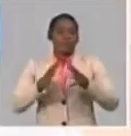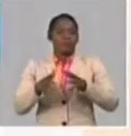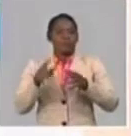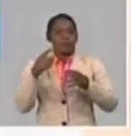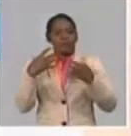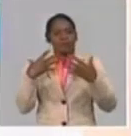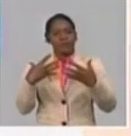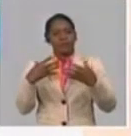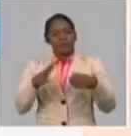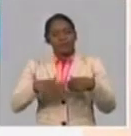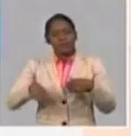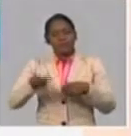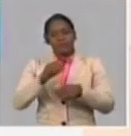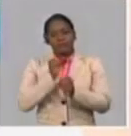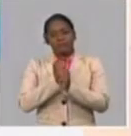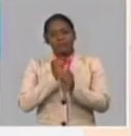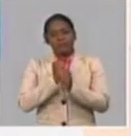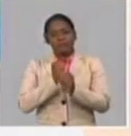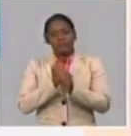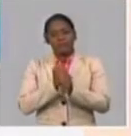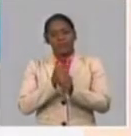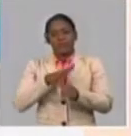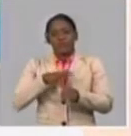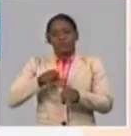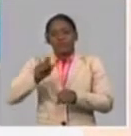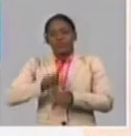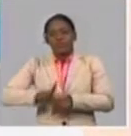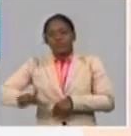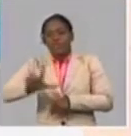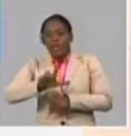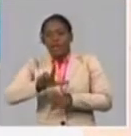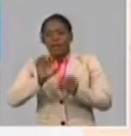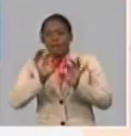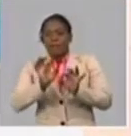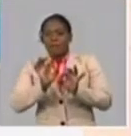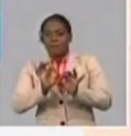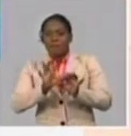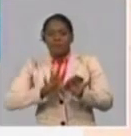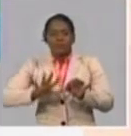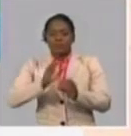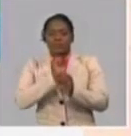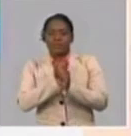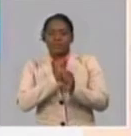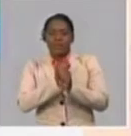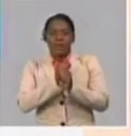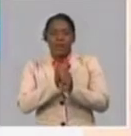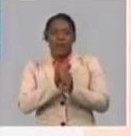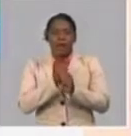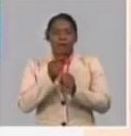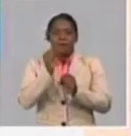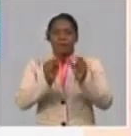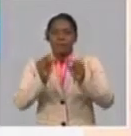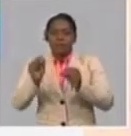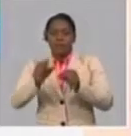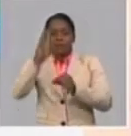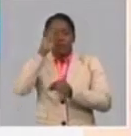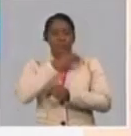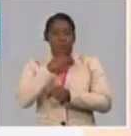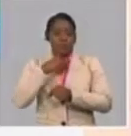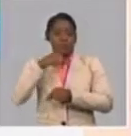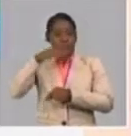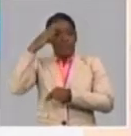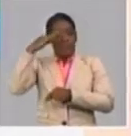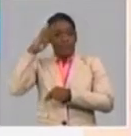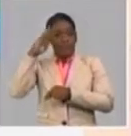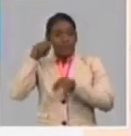a la extraordinaria labor humanista, sensible, de esos trabajadores de la salud que en Cuba y